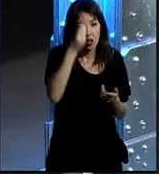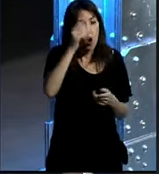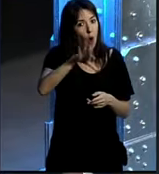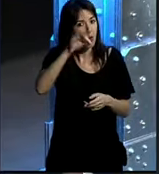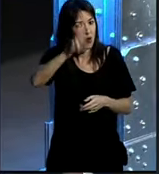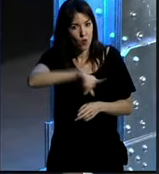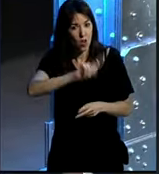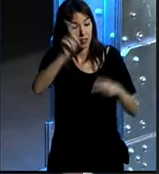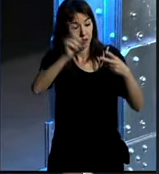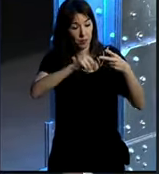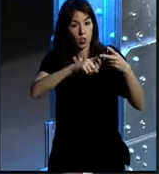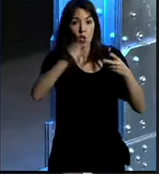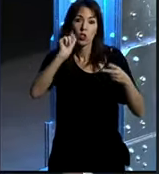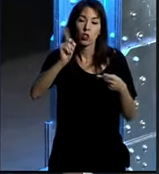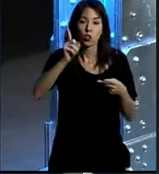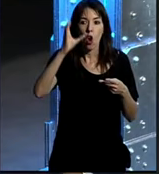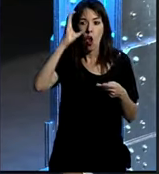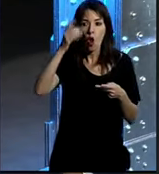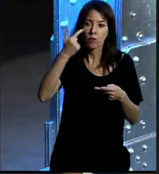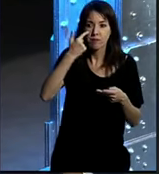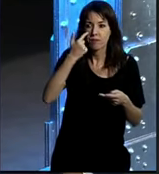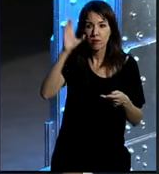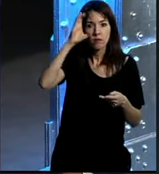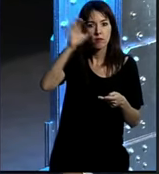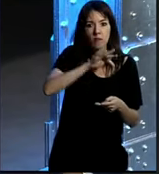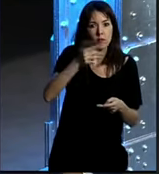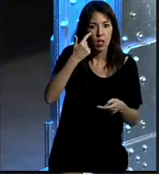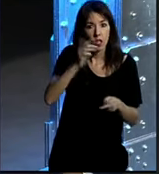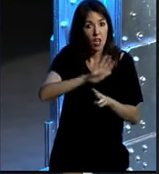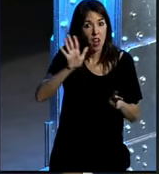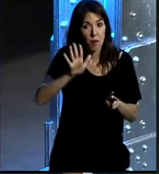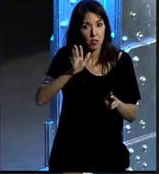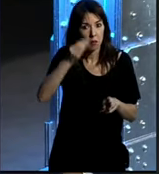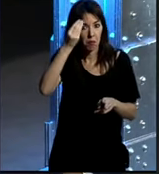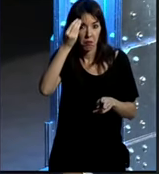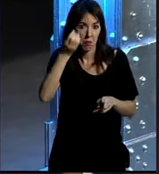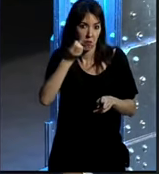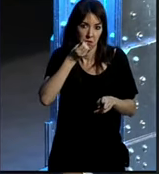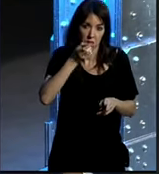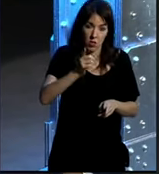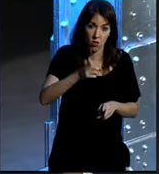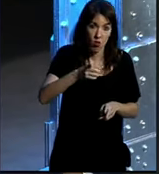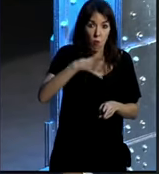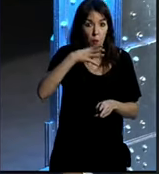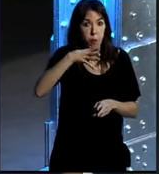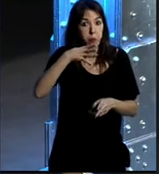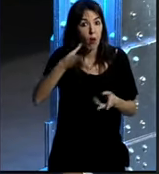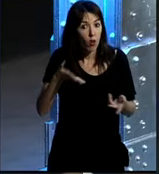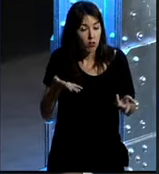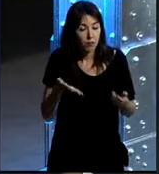opción la segunda opción de solo de solo escuchar pues creo que tampoco es una es una opción porque